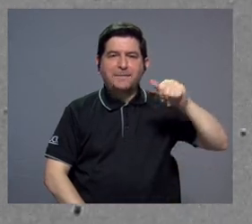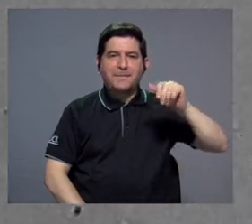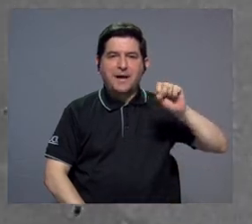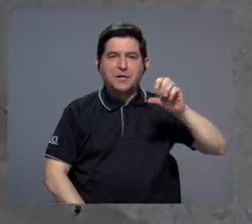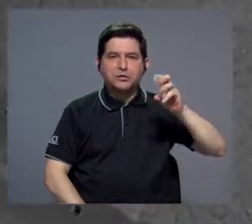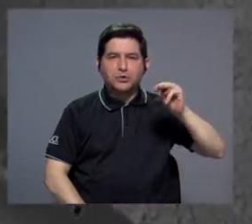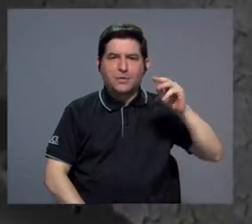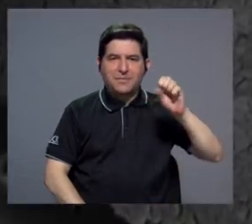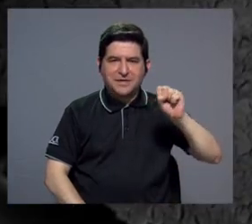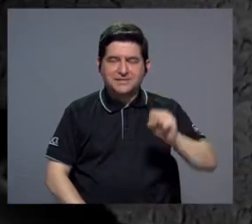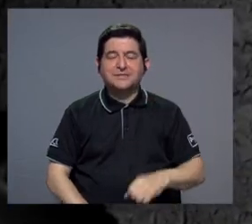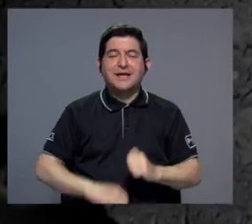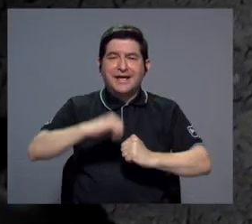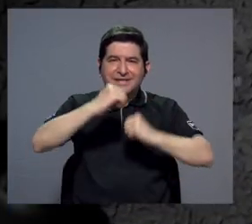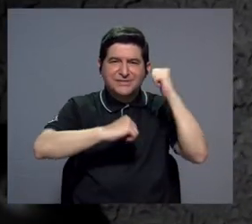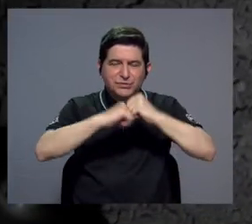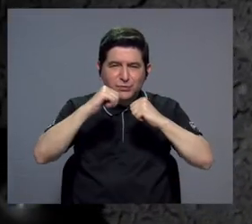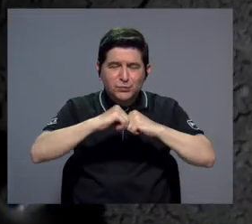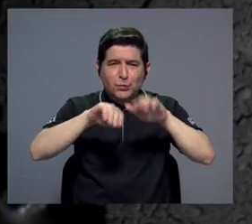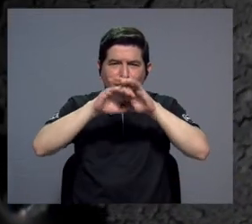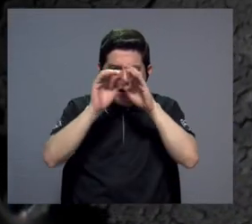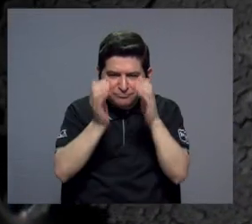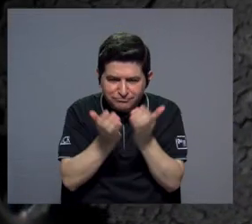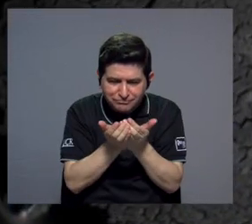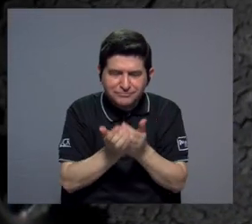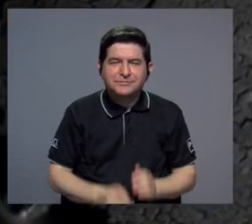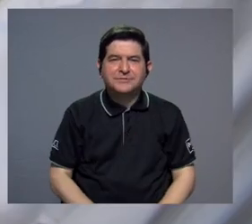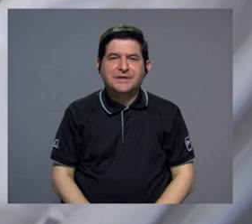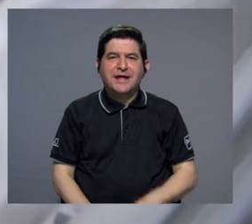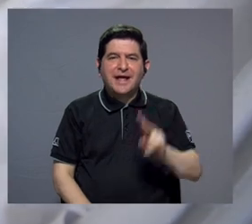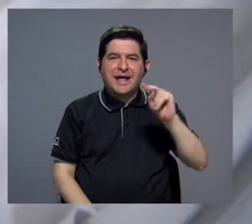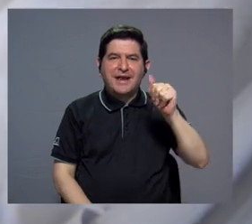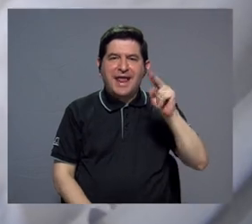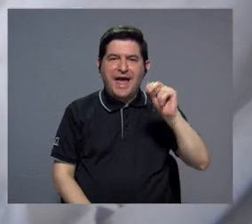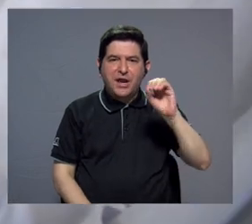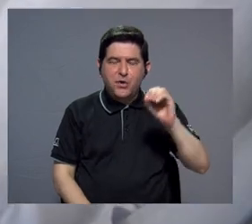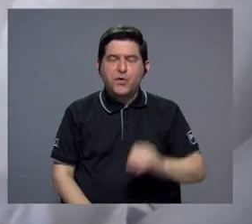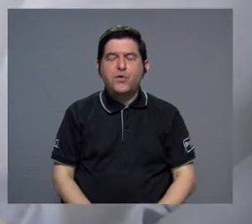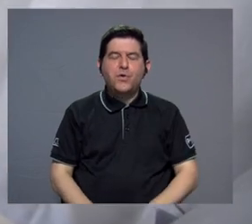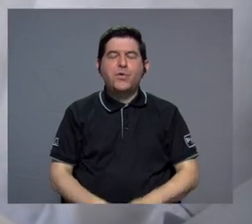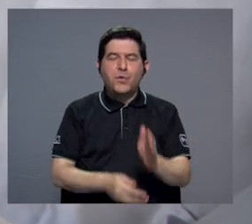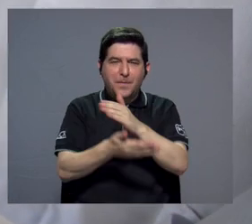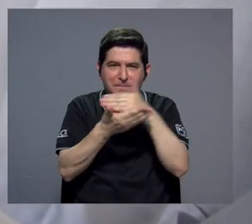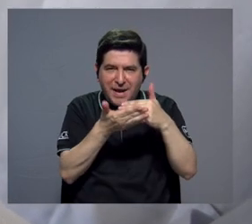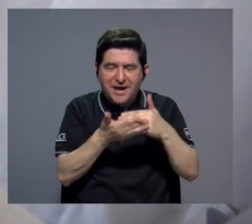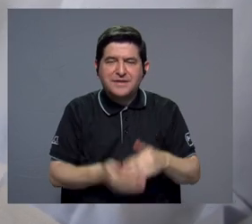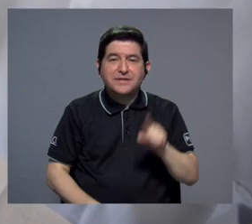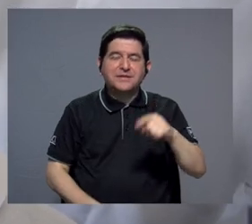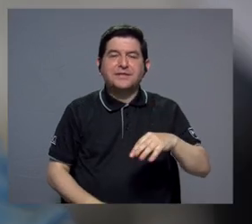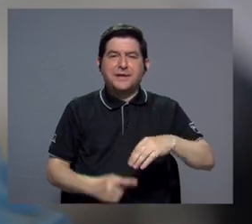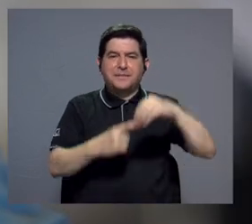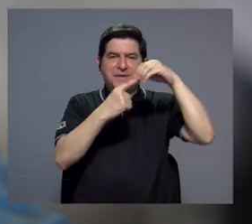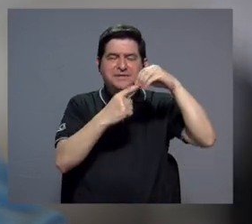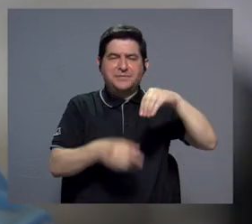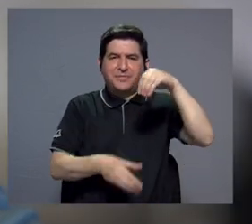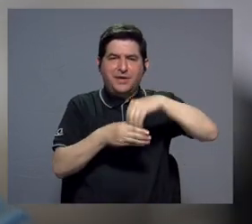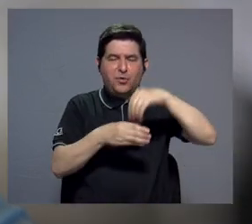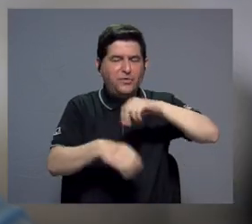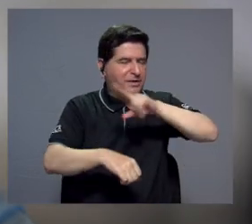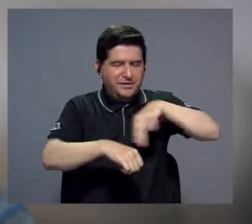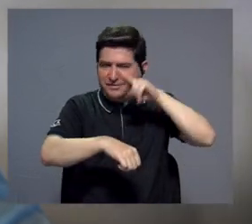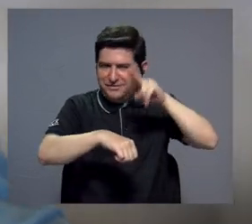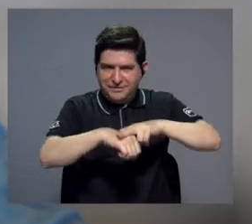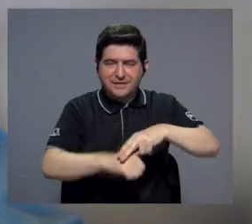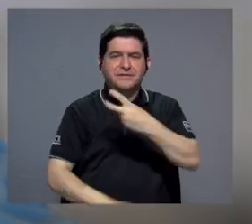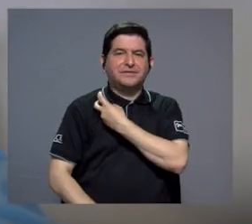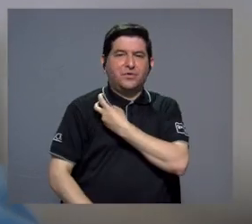Aposomas son unas estructuras esféricas que se componen de nanopartículas de hidroxapatita, que es el principal componente